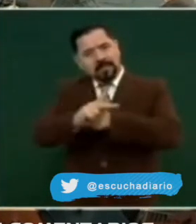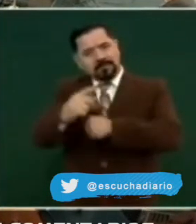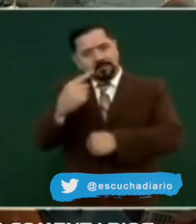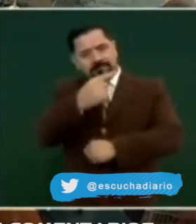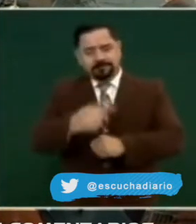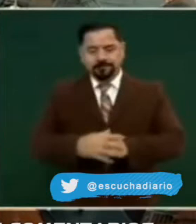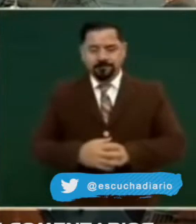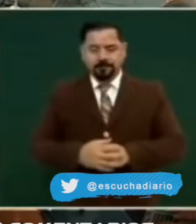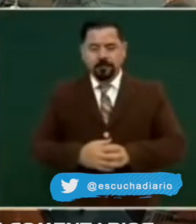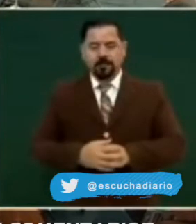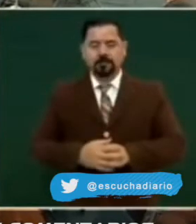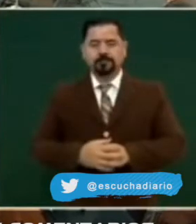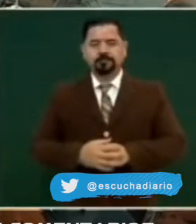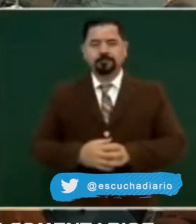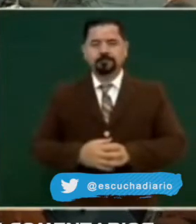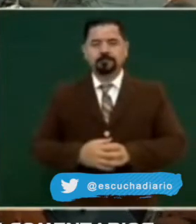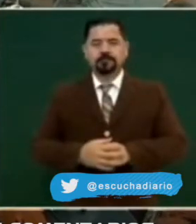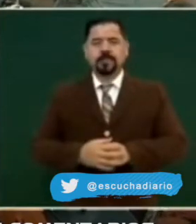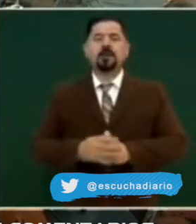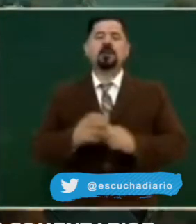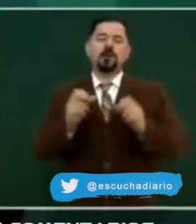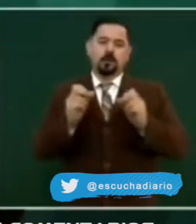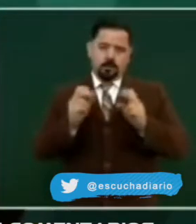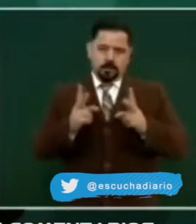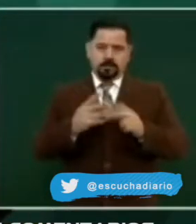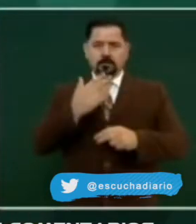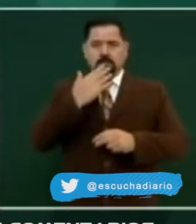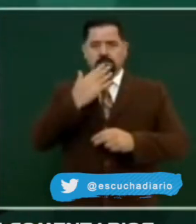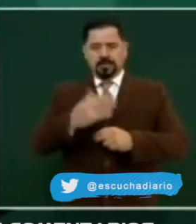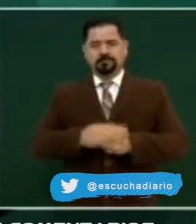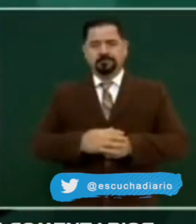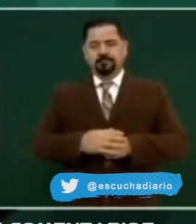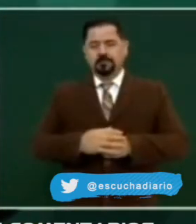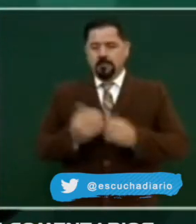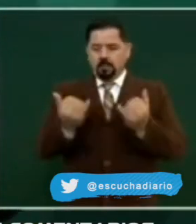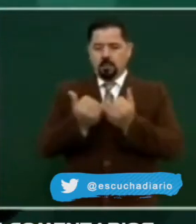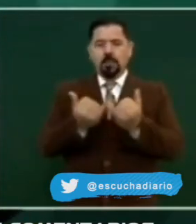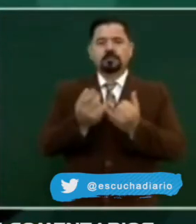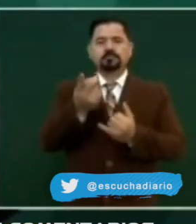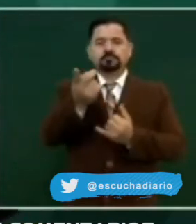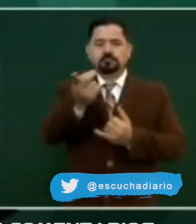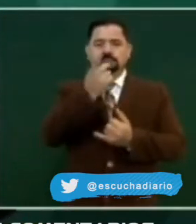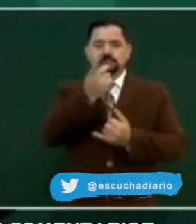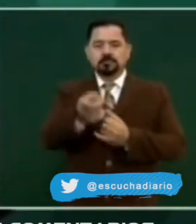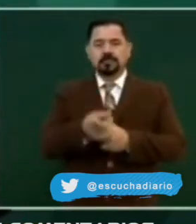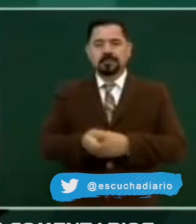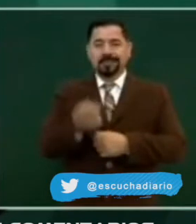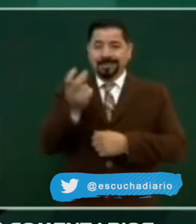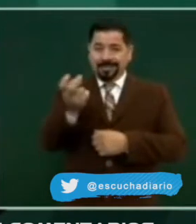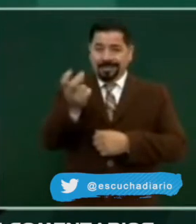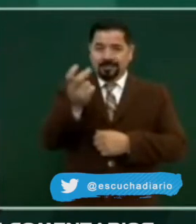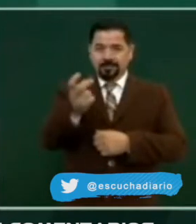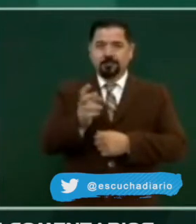son, como usted mismo lo está mencionando, son apreciaciones.